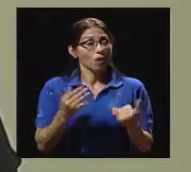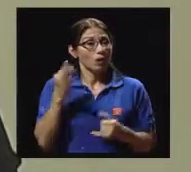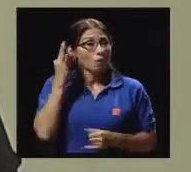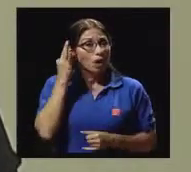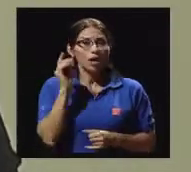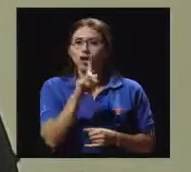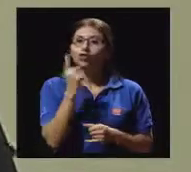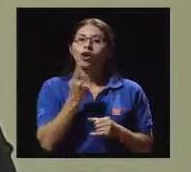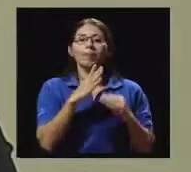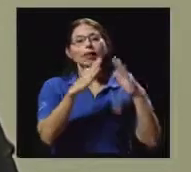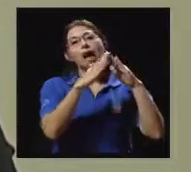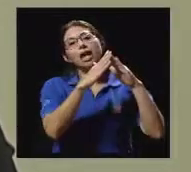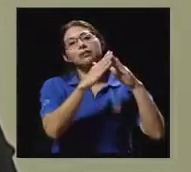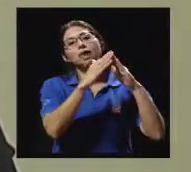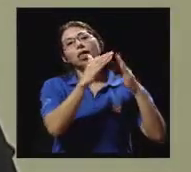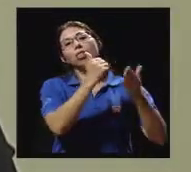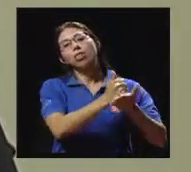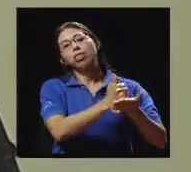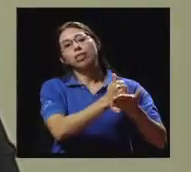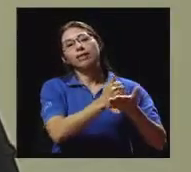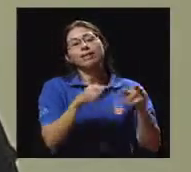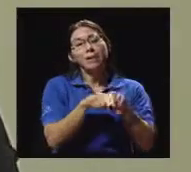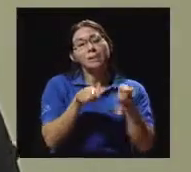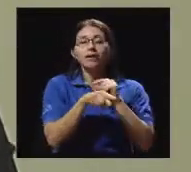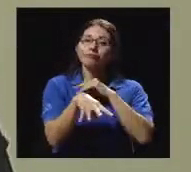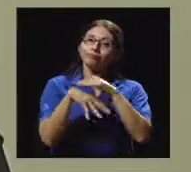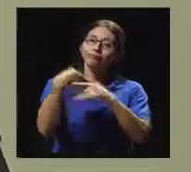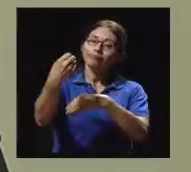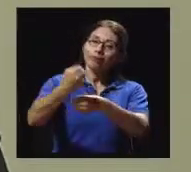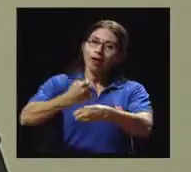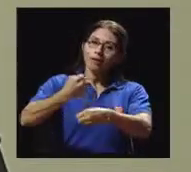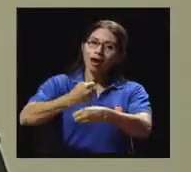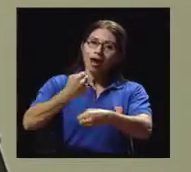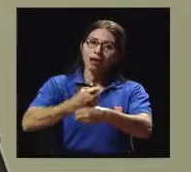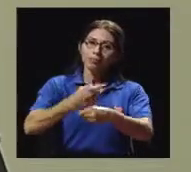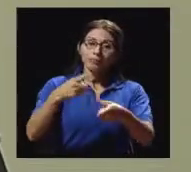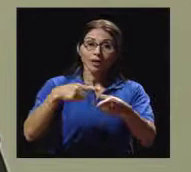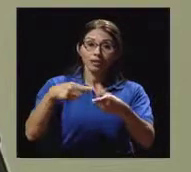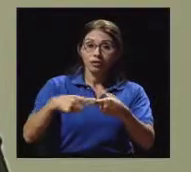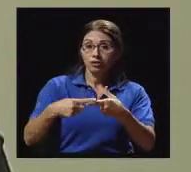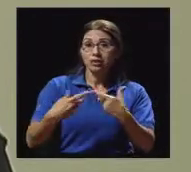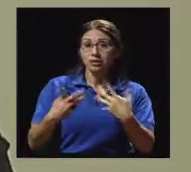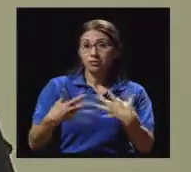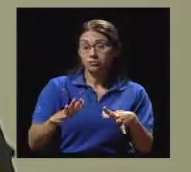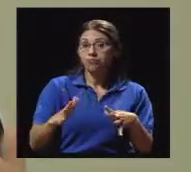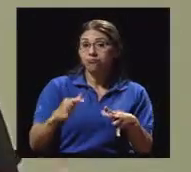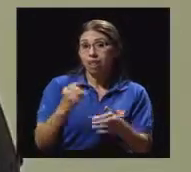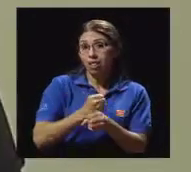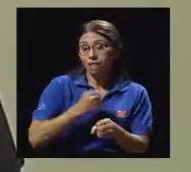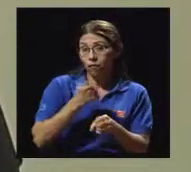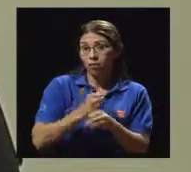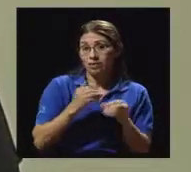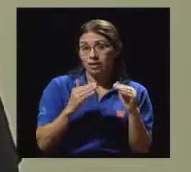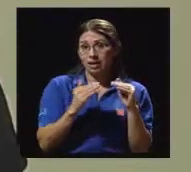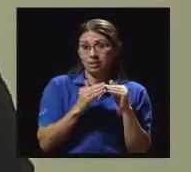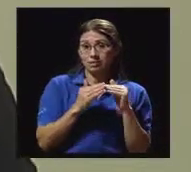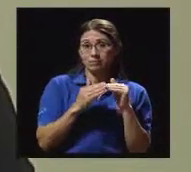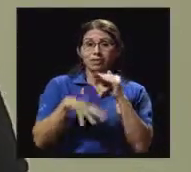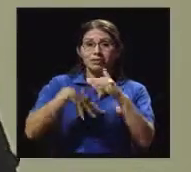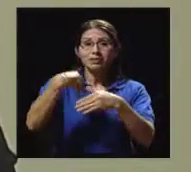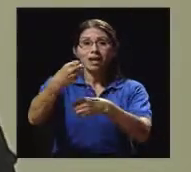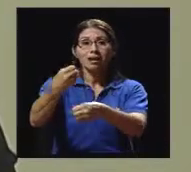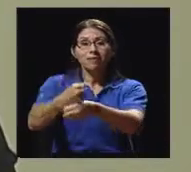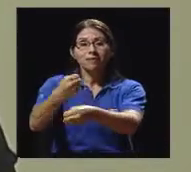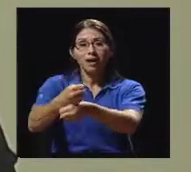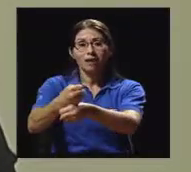solo se queda en la casa, sale a trabajar, ¿verdad? Entonces las labores, ¿verdad? Aparte de que llega y hay labores